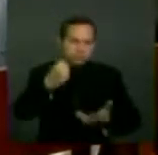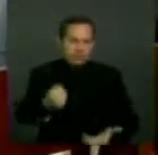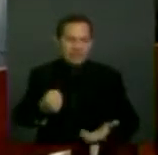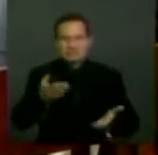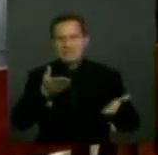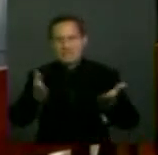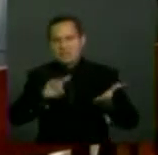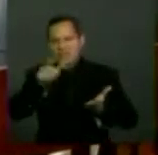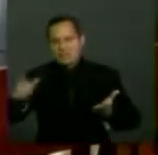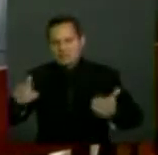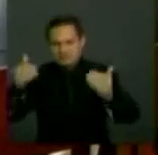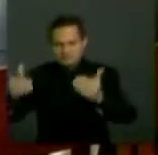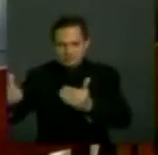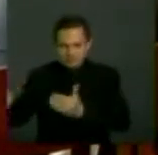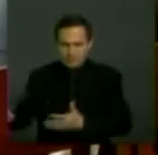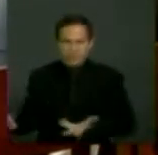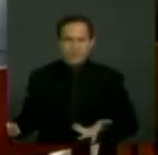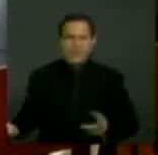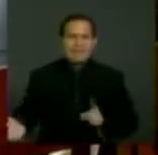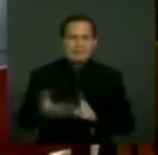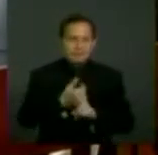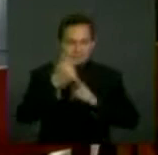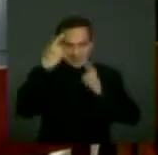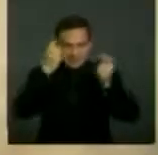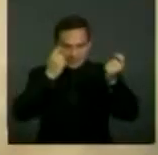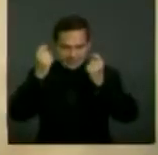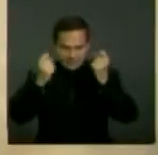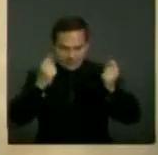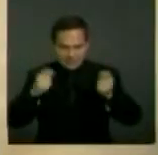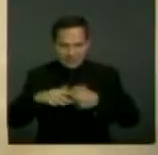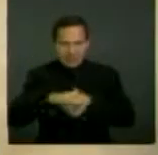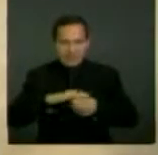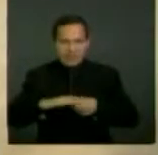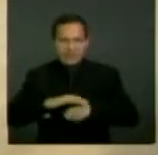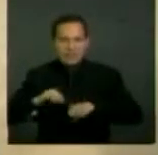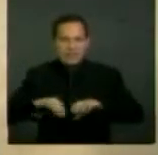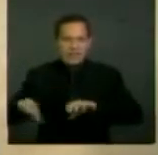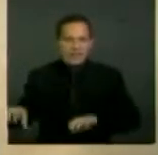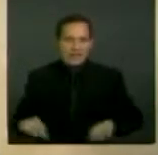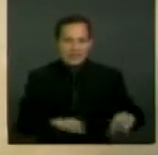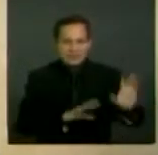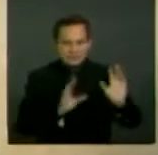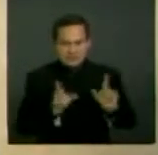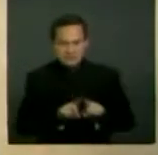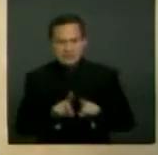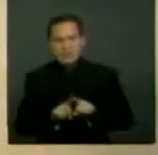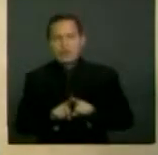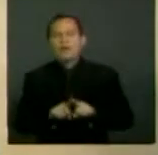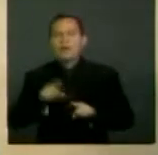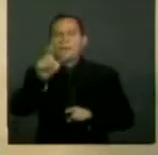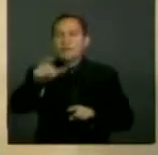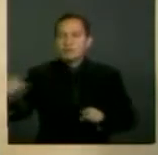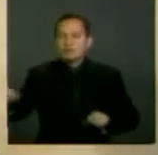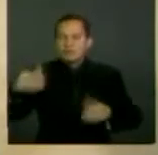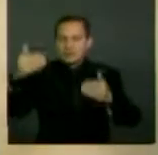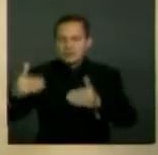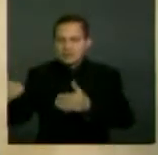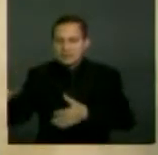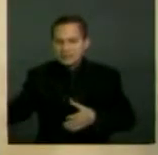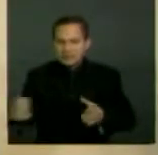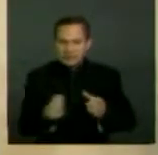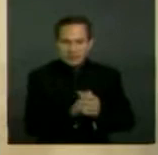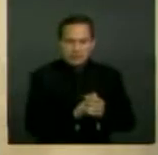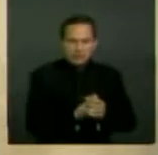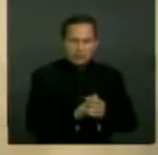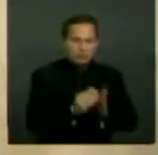personas con discapacidad, adoptar estrategias y planes de acciones nacionales, incorporar personas con discapacidad a todas las instancias decisorias